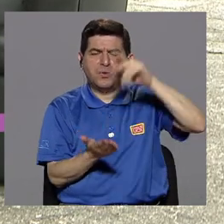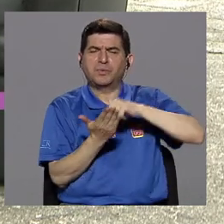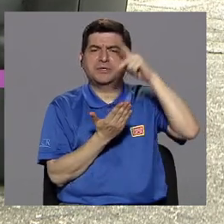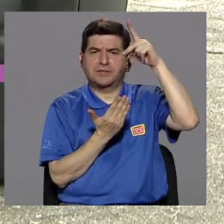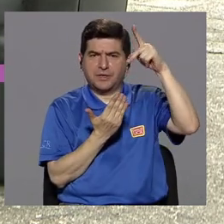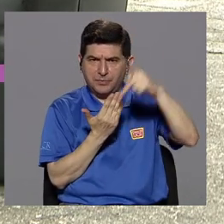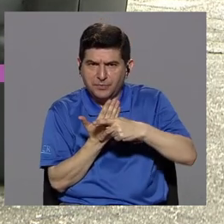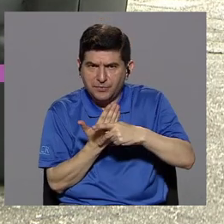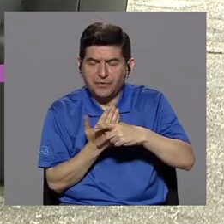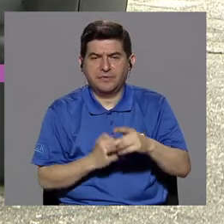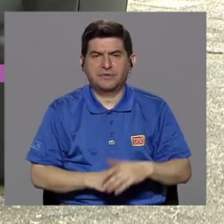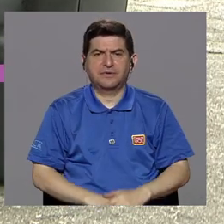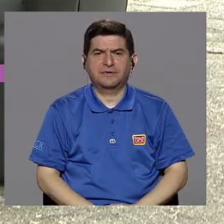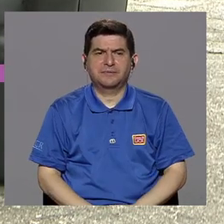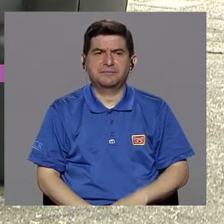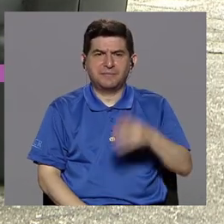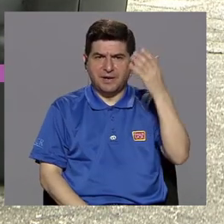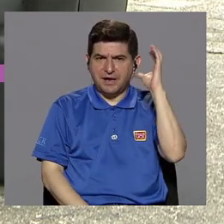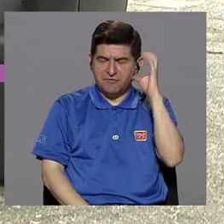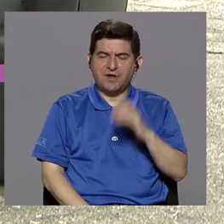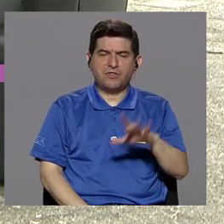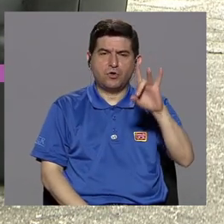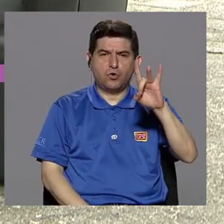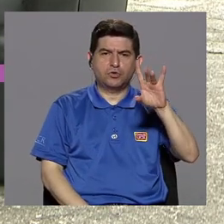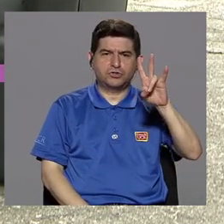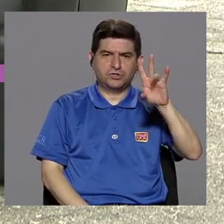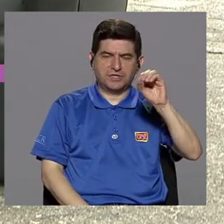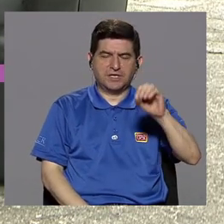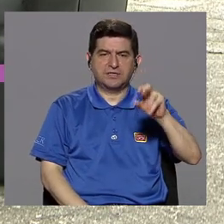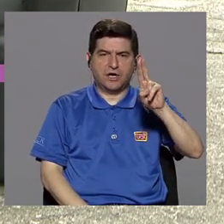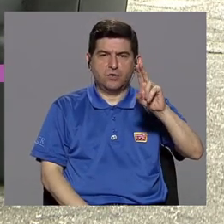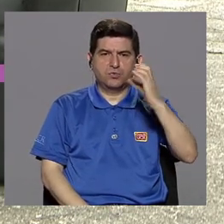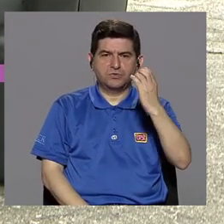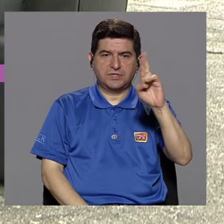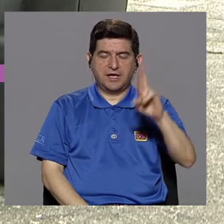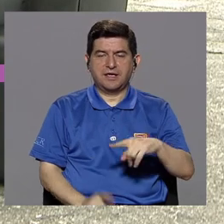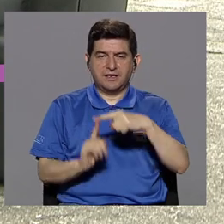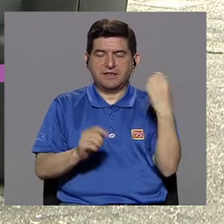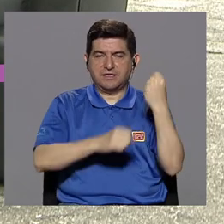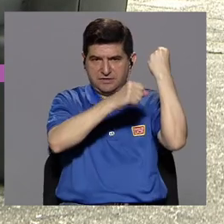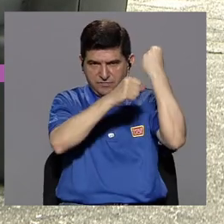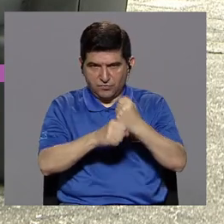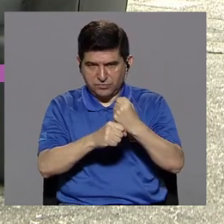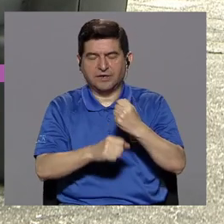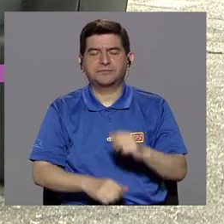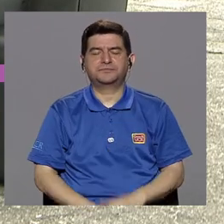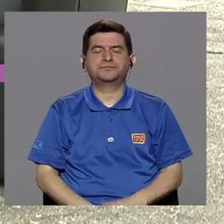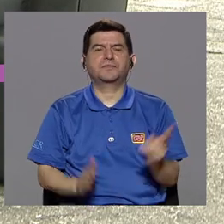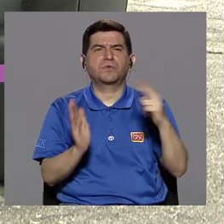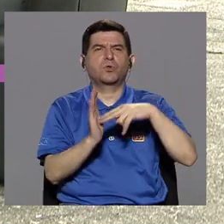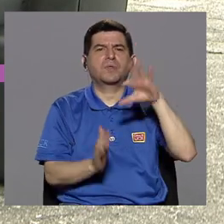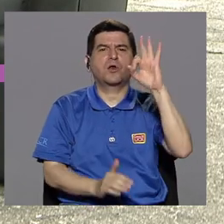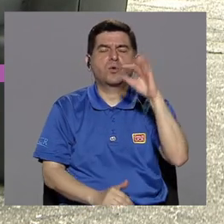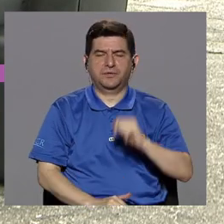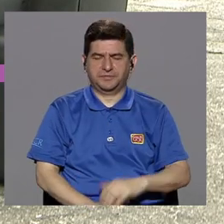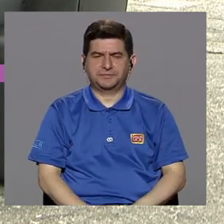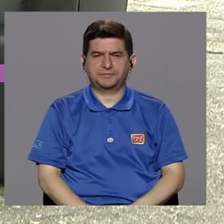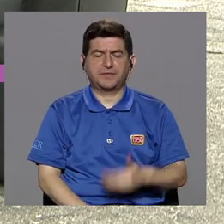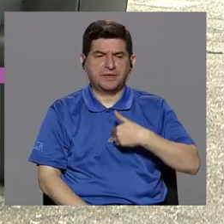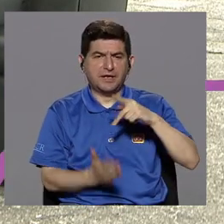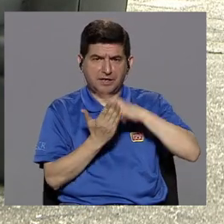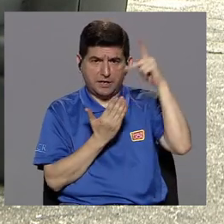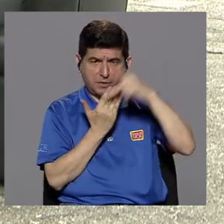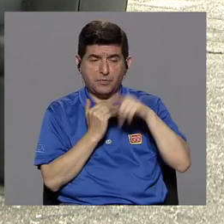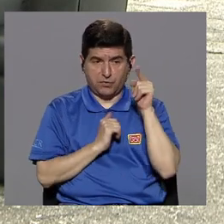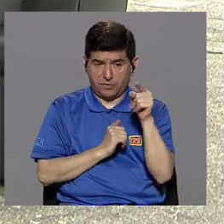un programa en Radio 870 UCER, a partir de su fundación, en el 2009, tenemos un